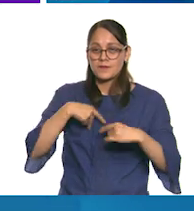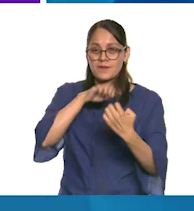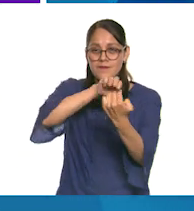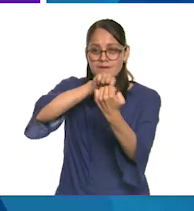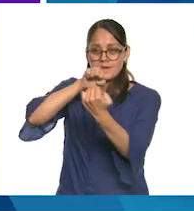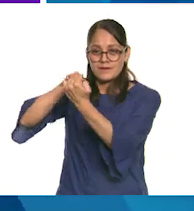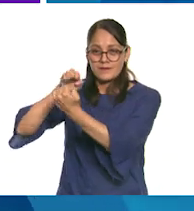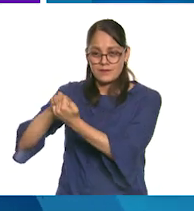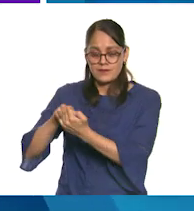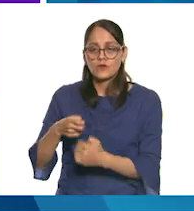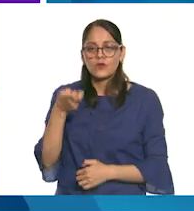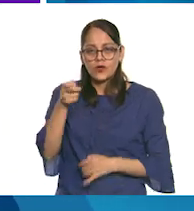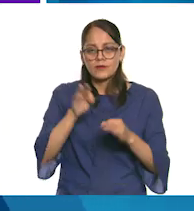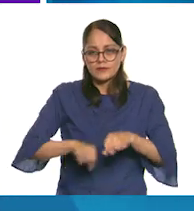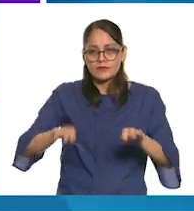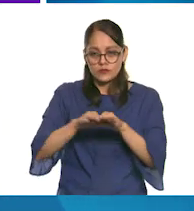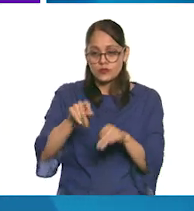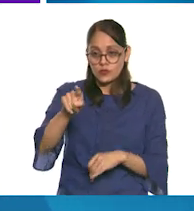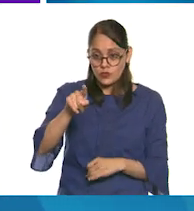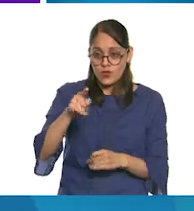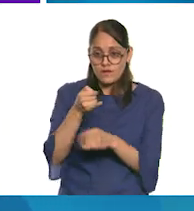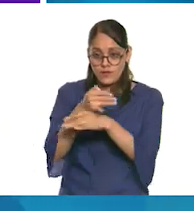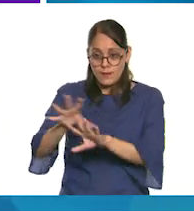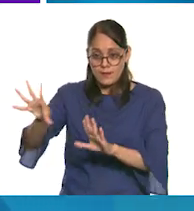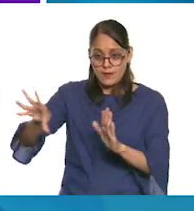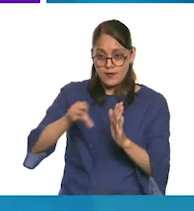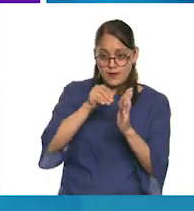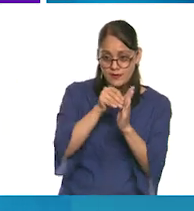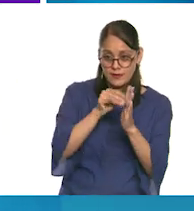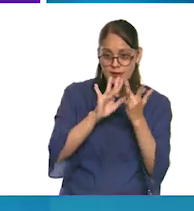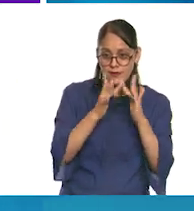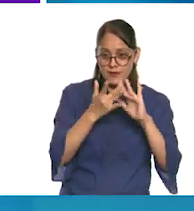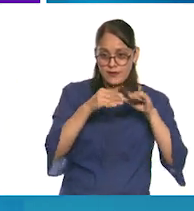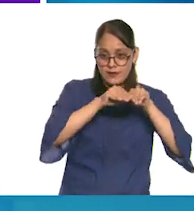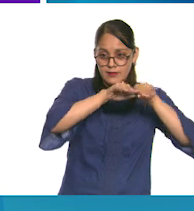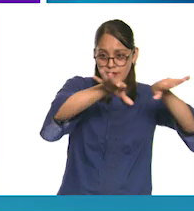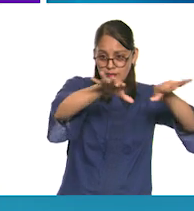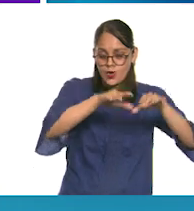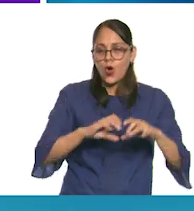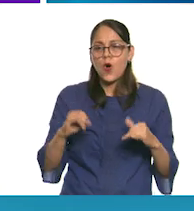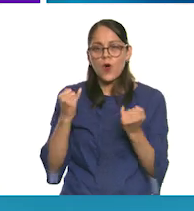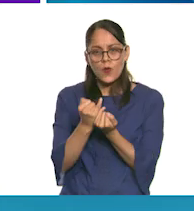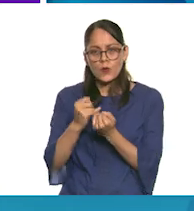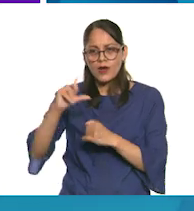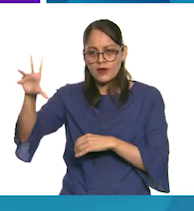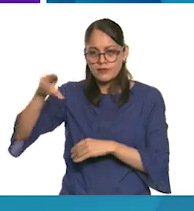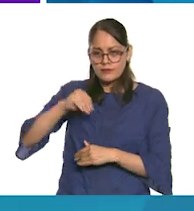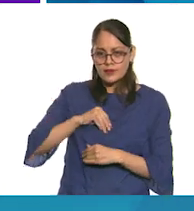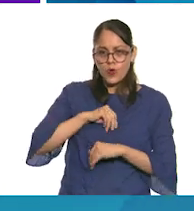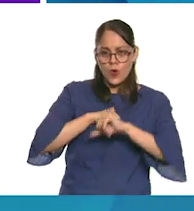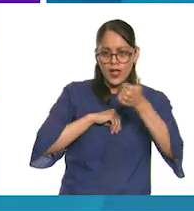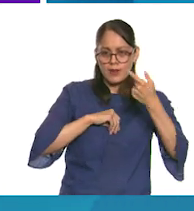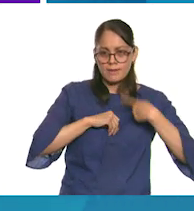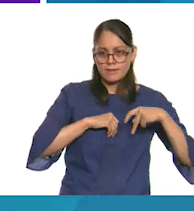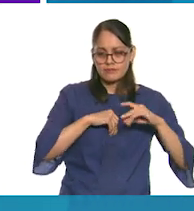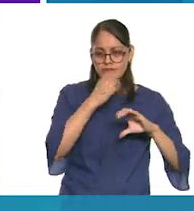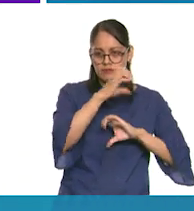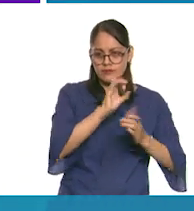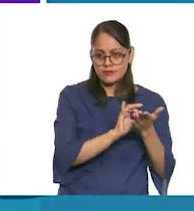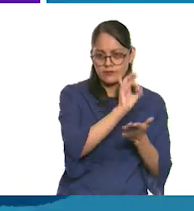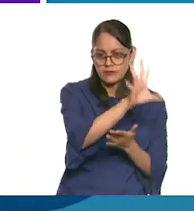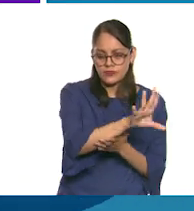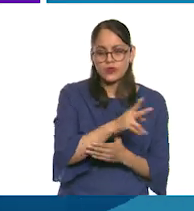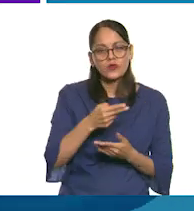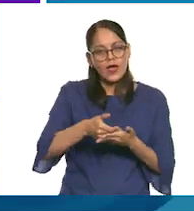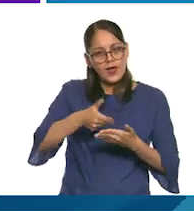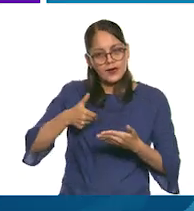Es por ello que, antes de copiar esos contenidos en tus redes sociales o de reenviarlos a otros cibernautas, asegúrate de